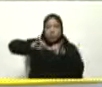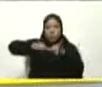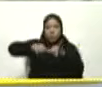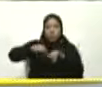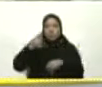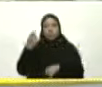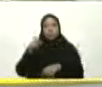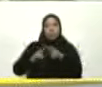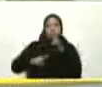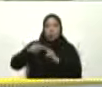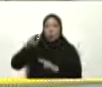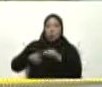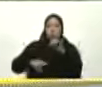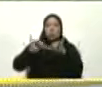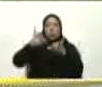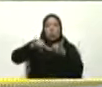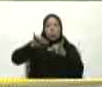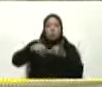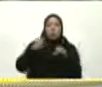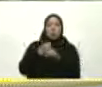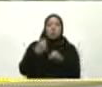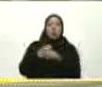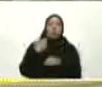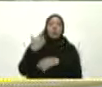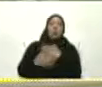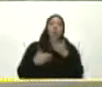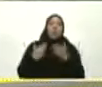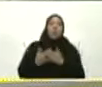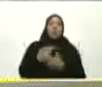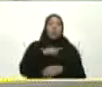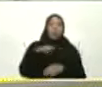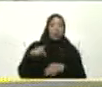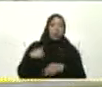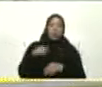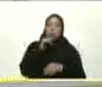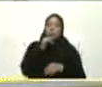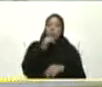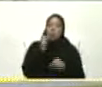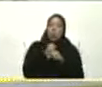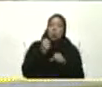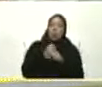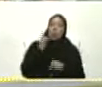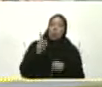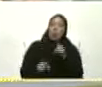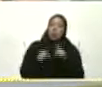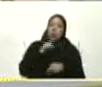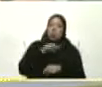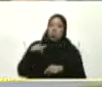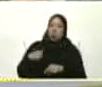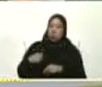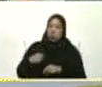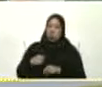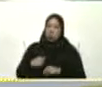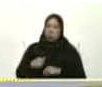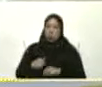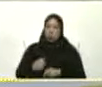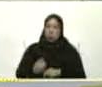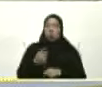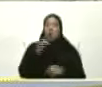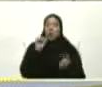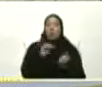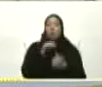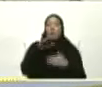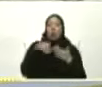entiendo Que ahora Le va a dar Un pase A la profesora Yaquelín Faría Si no me equivoco Para poder